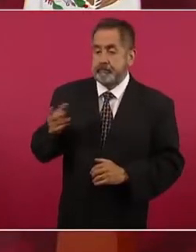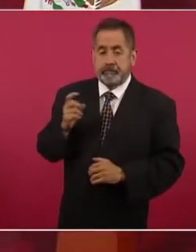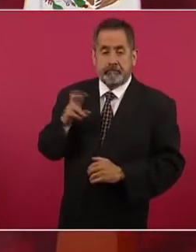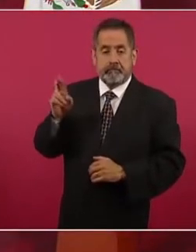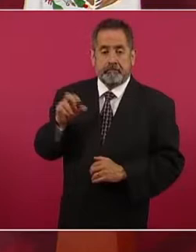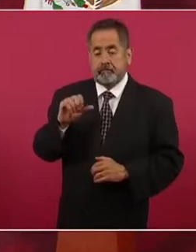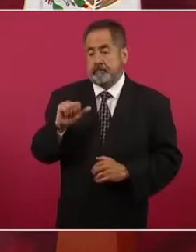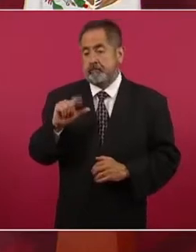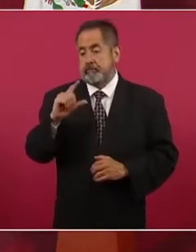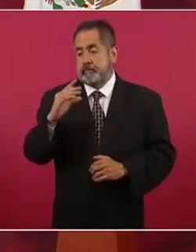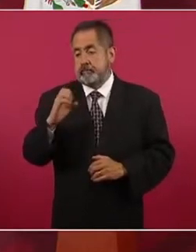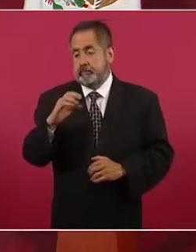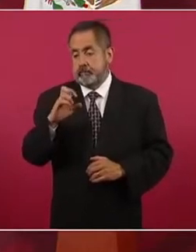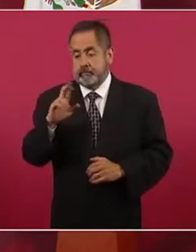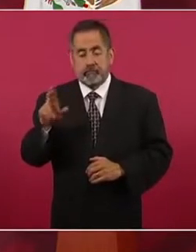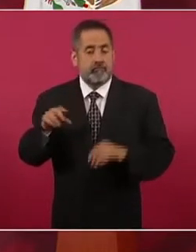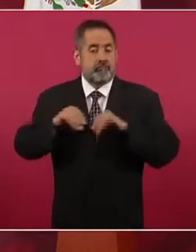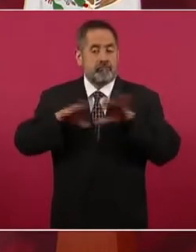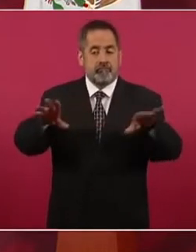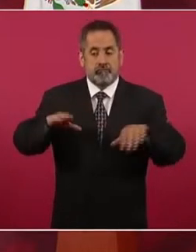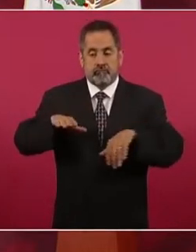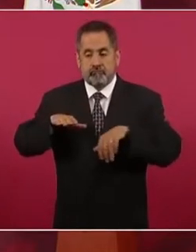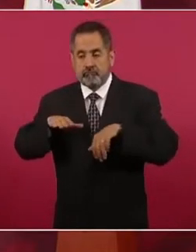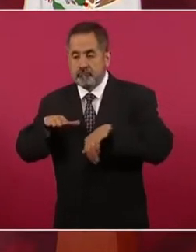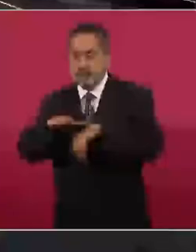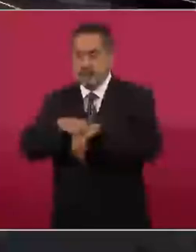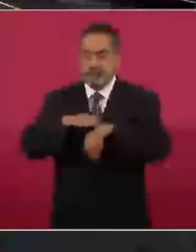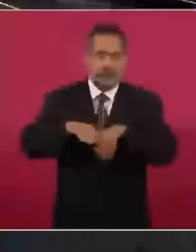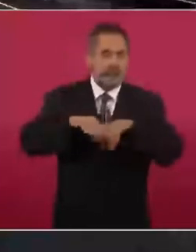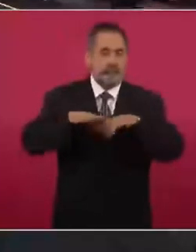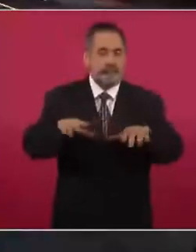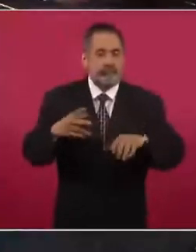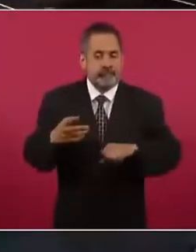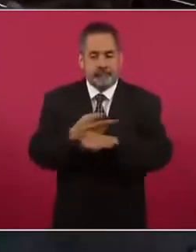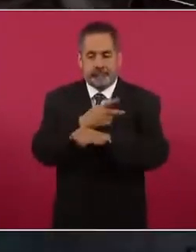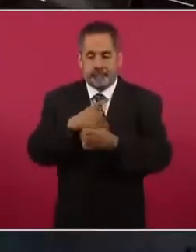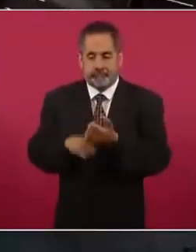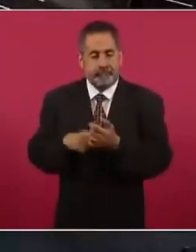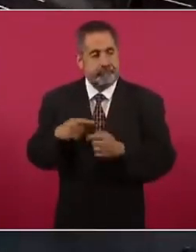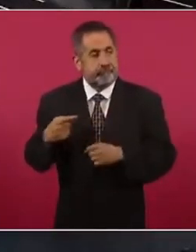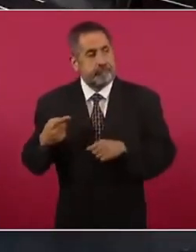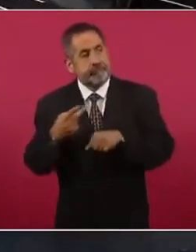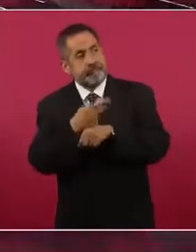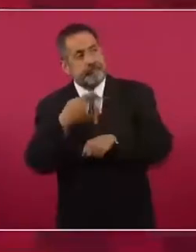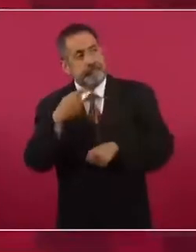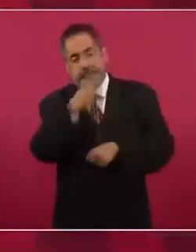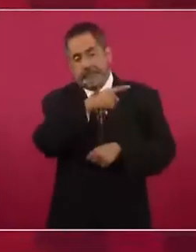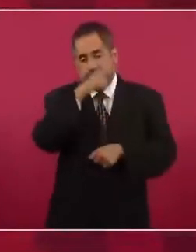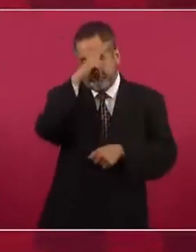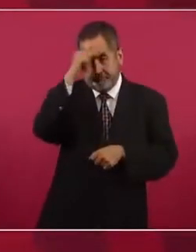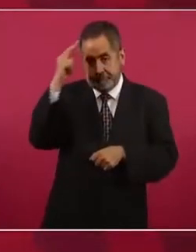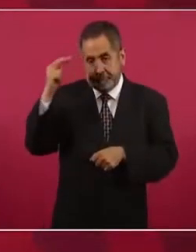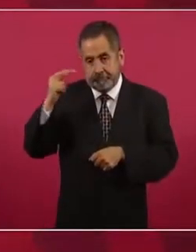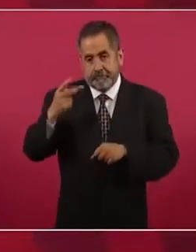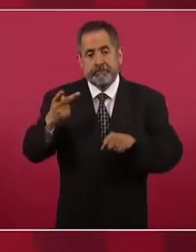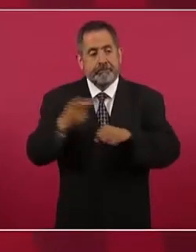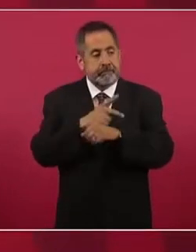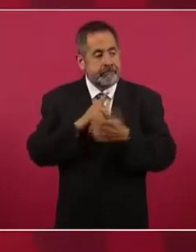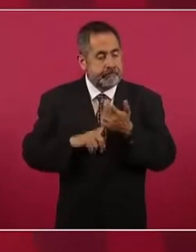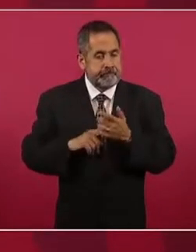dio a conocer lo que son los resultados en Nayarit y cómo se está